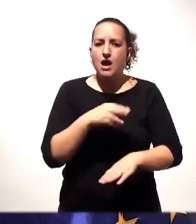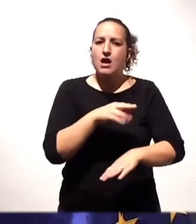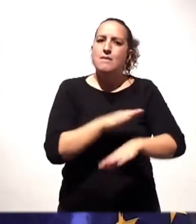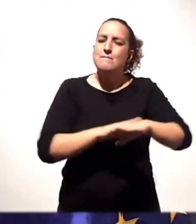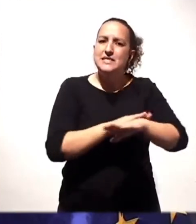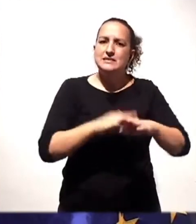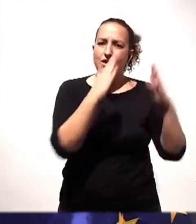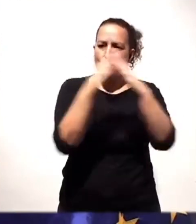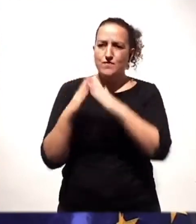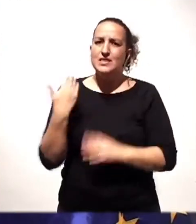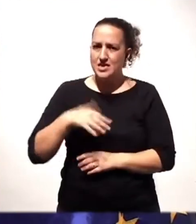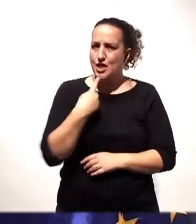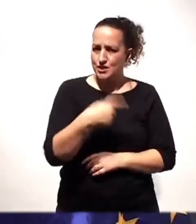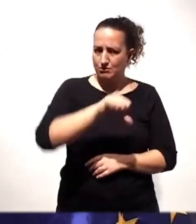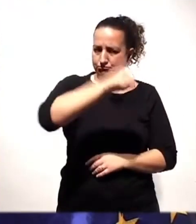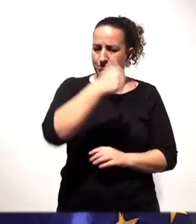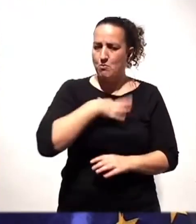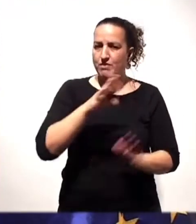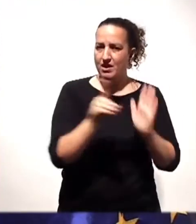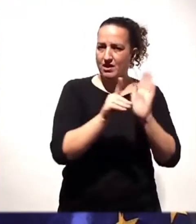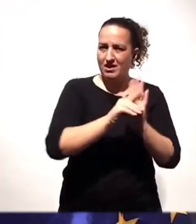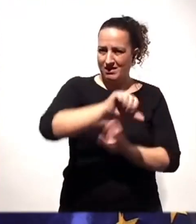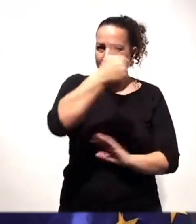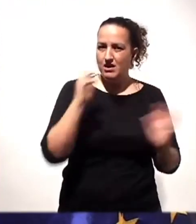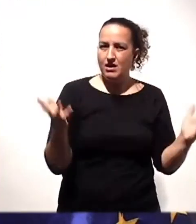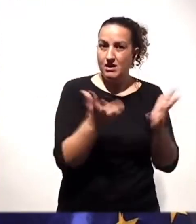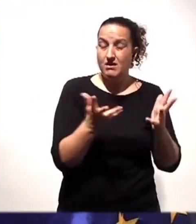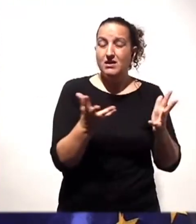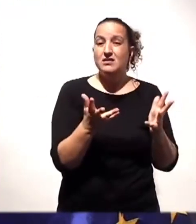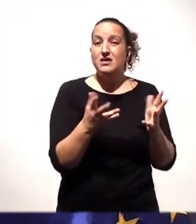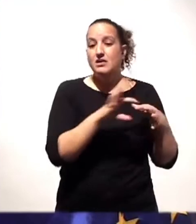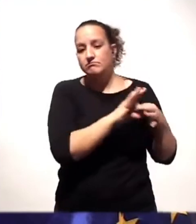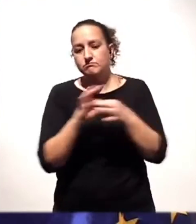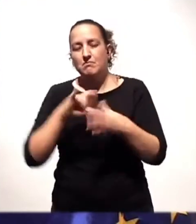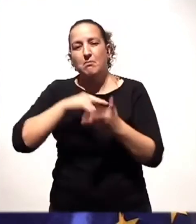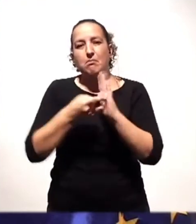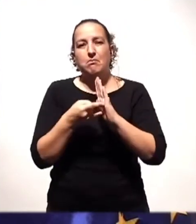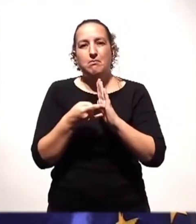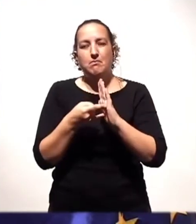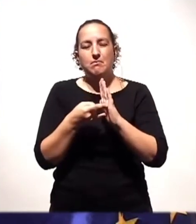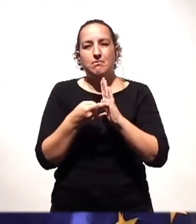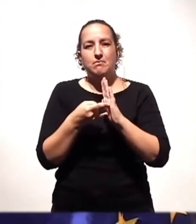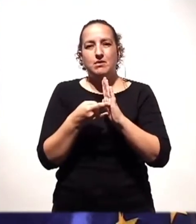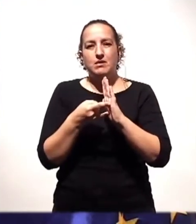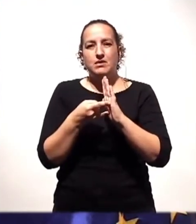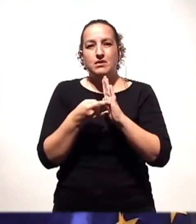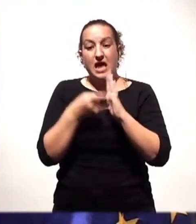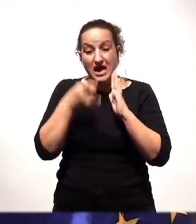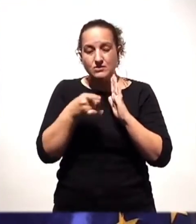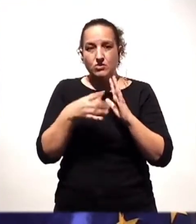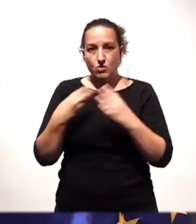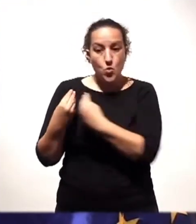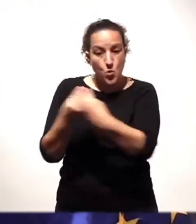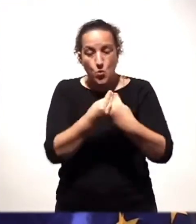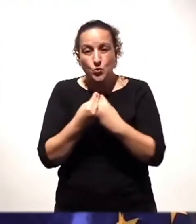para poder aprobar este decreto de emergencia que tiene que ver con el planeamiento que convivirá y debe